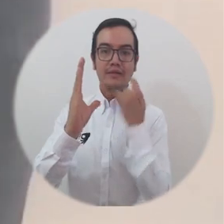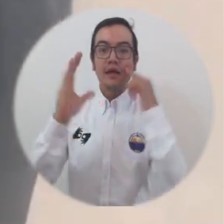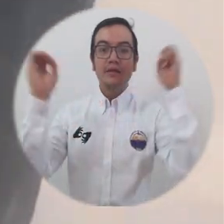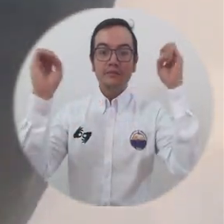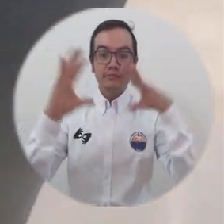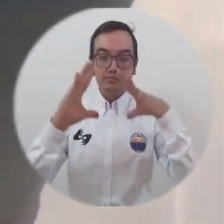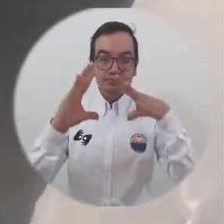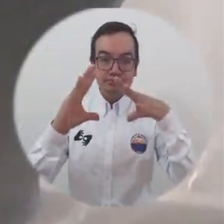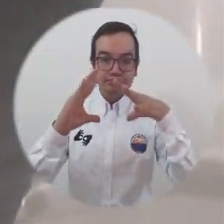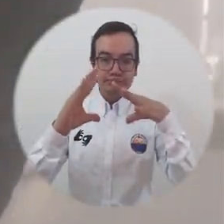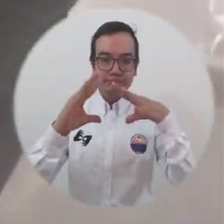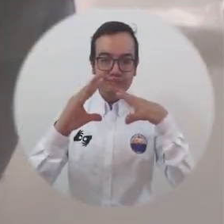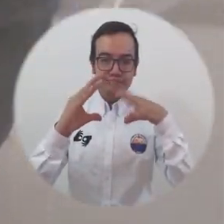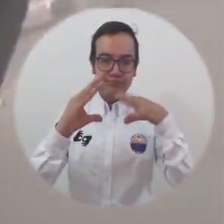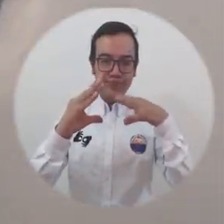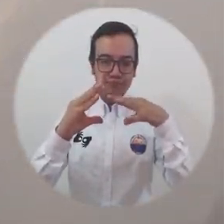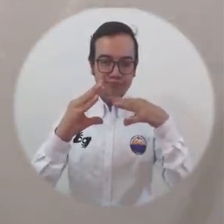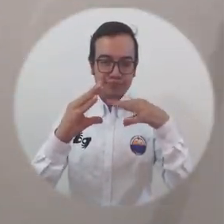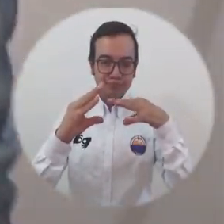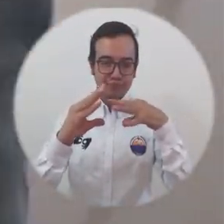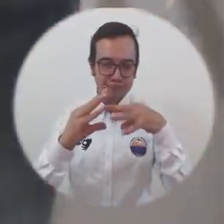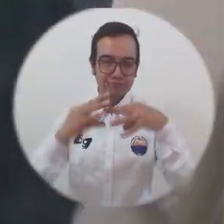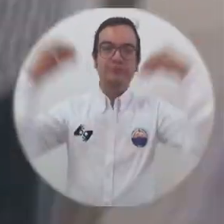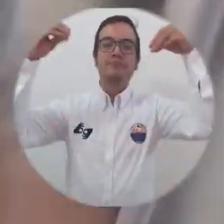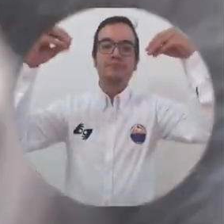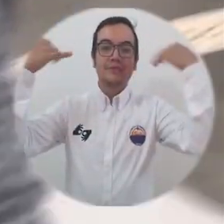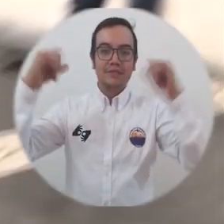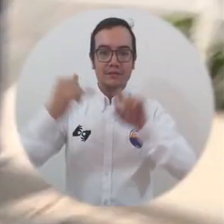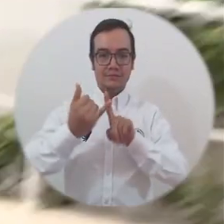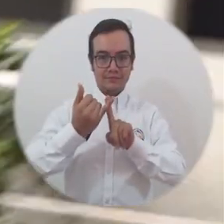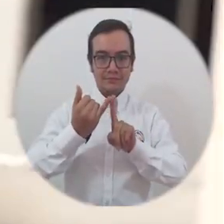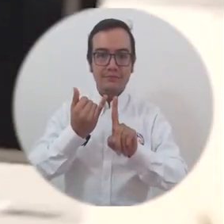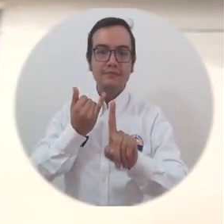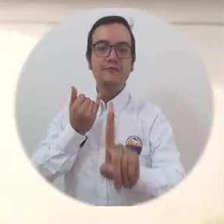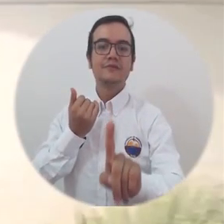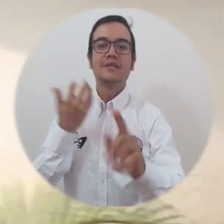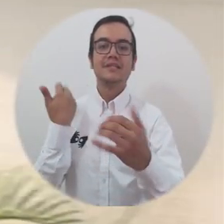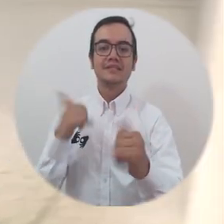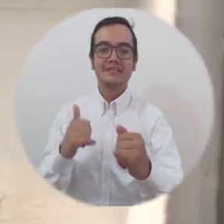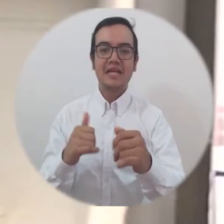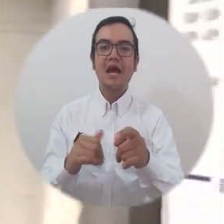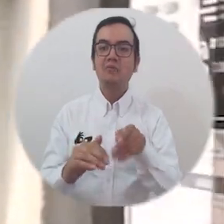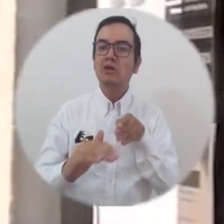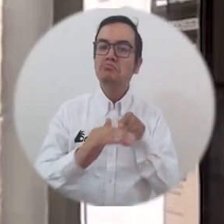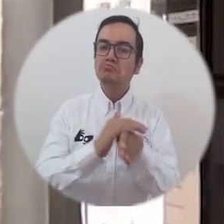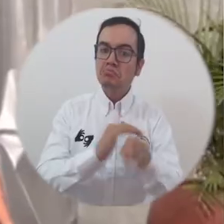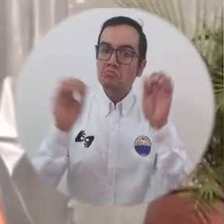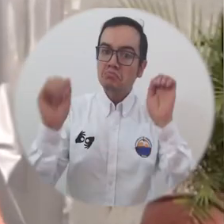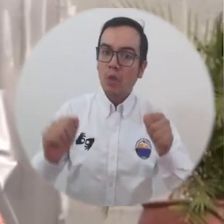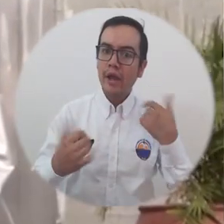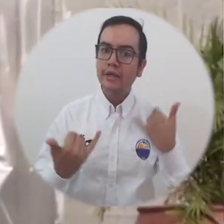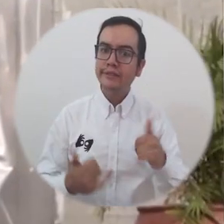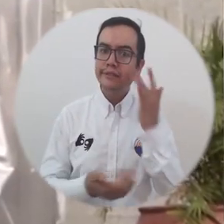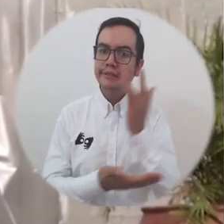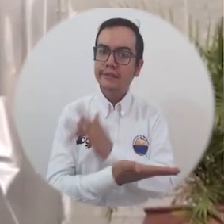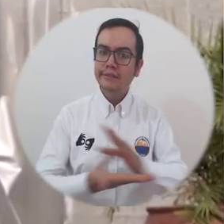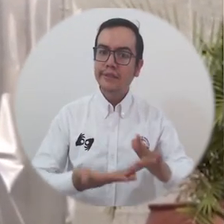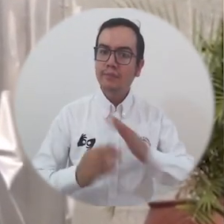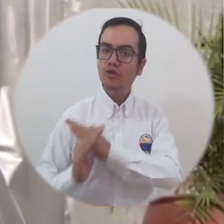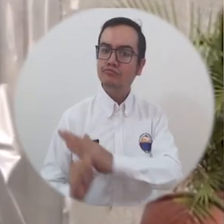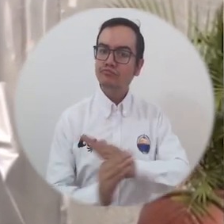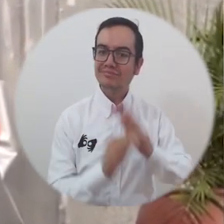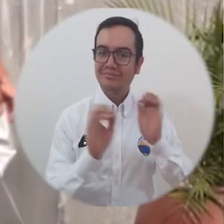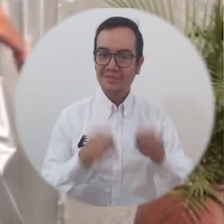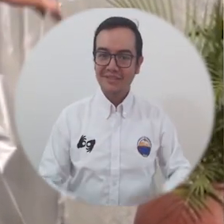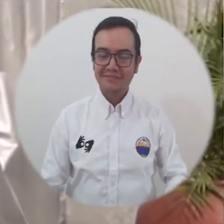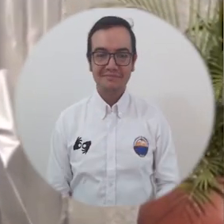360 grados, esperar que se apaguen los sistemas de nebulización de alta presión y salir e ingresar al